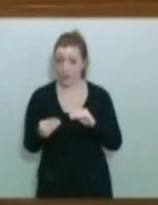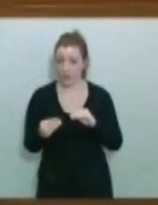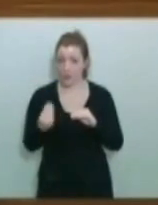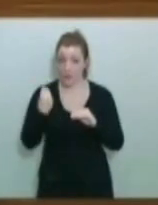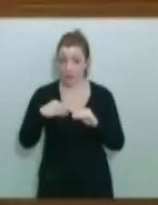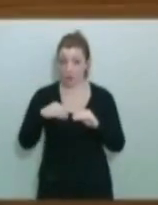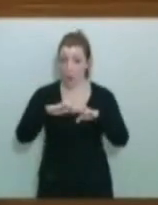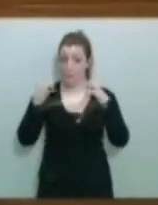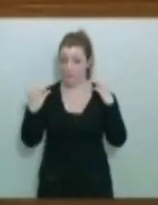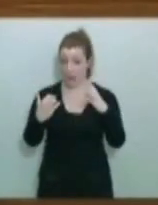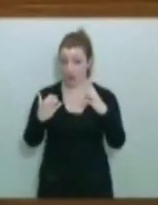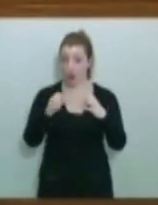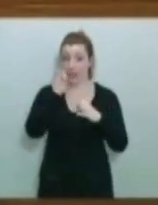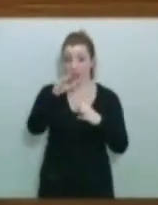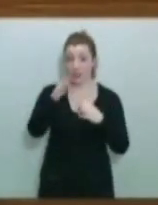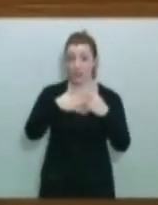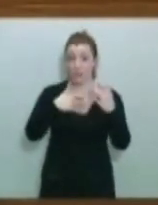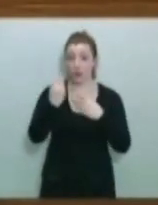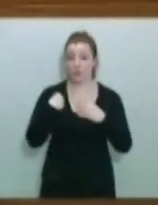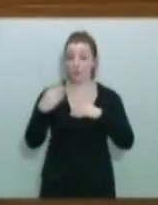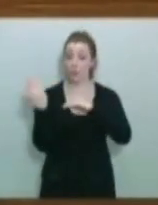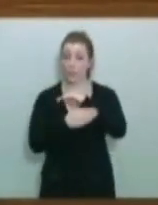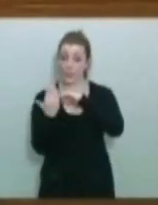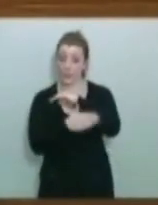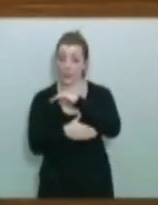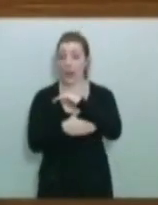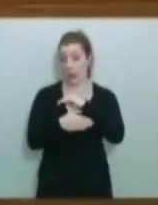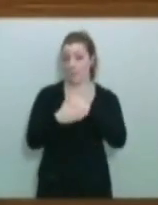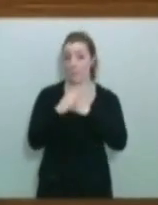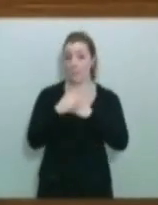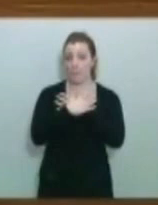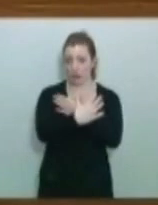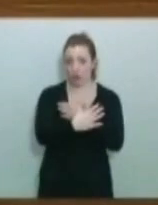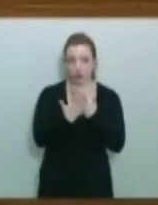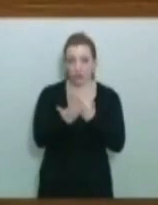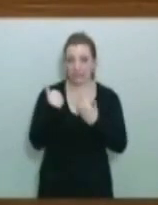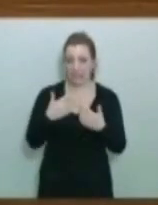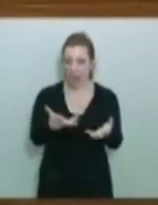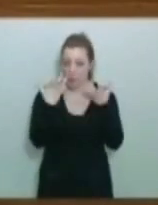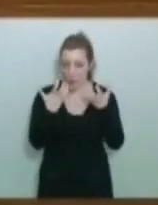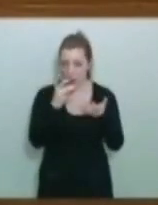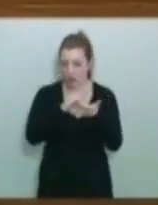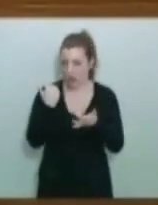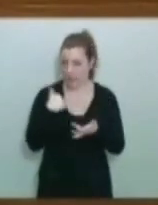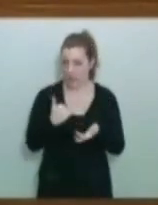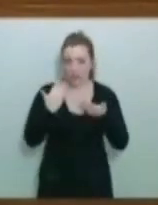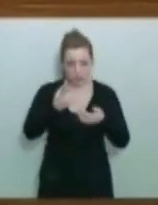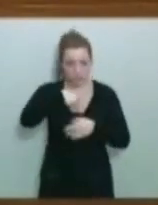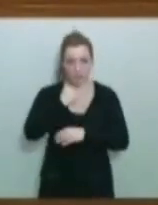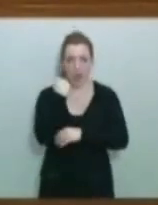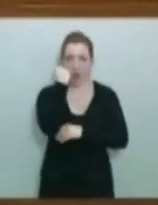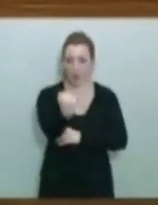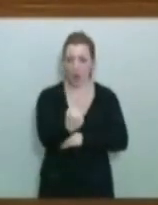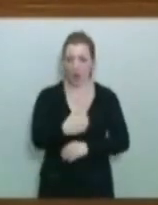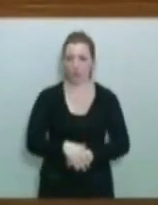en el Pleno de la Junta General celebró el 15 de marzo en relación con los acotamientos al pastoreo. Pues bien, ya fue aprobado, si es que ya fue aprobado eso. Y nosotros lo apoyamos, ¿no?